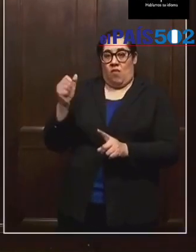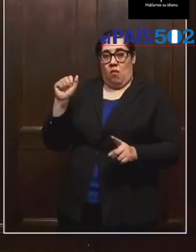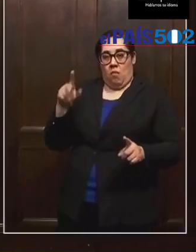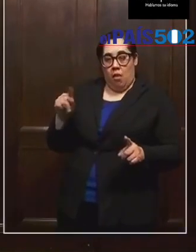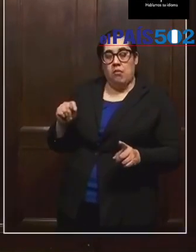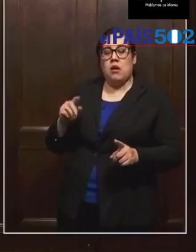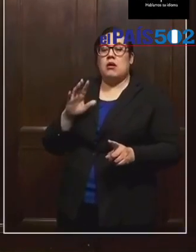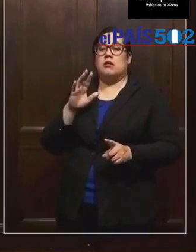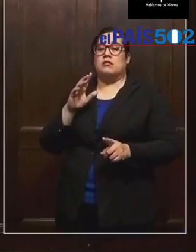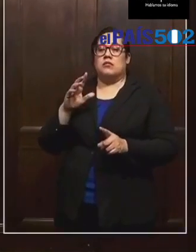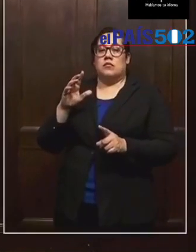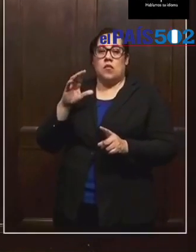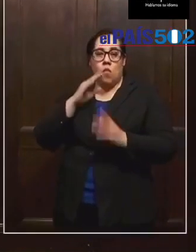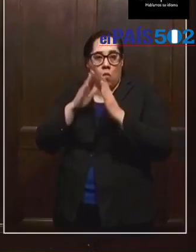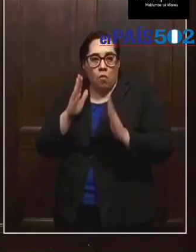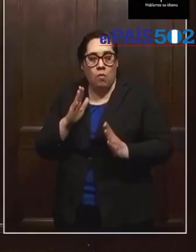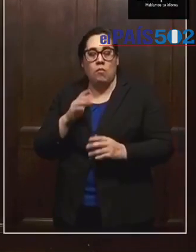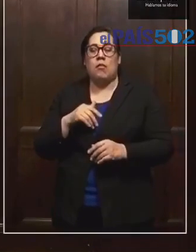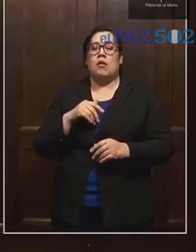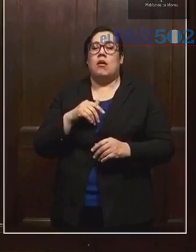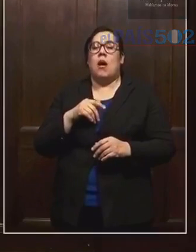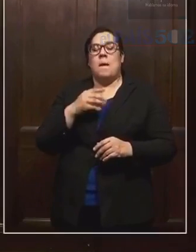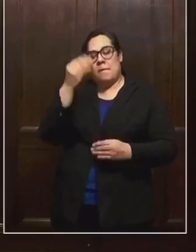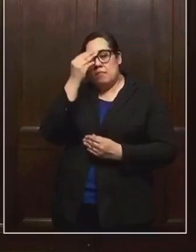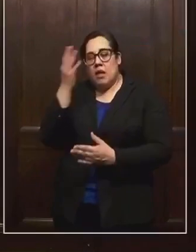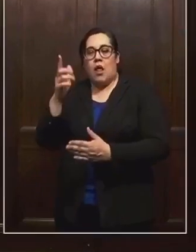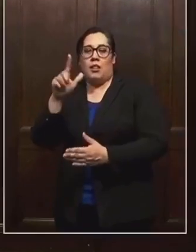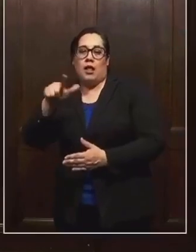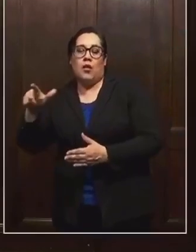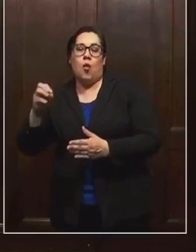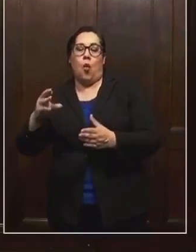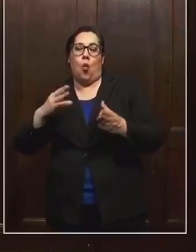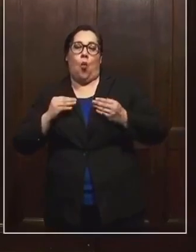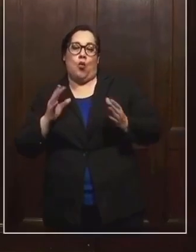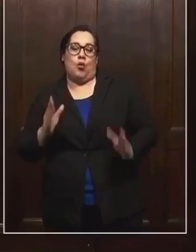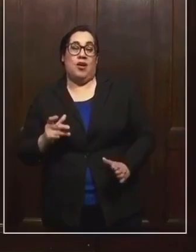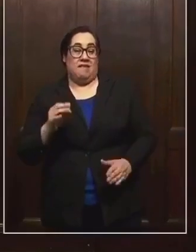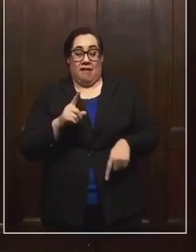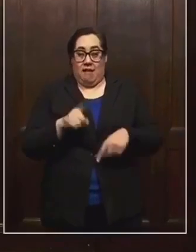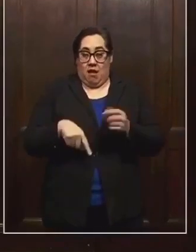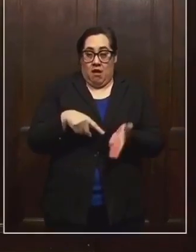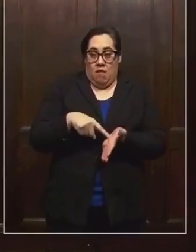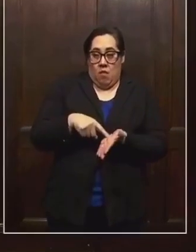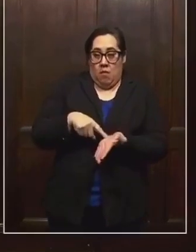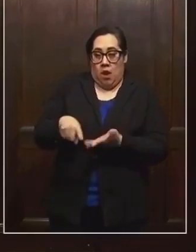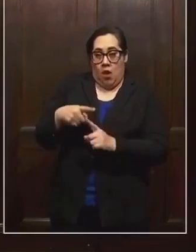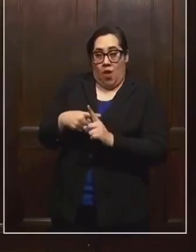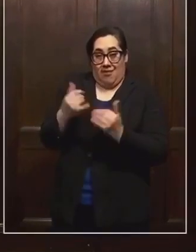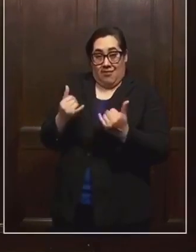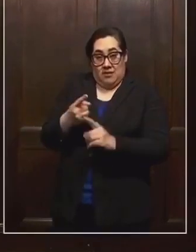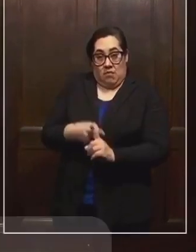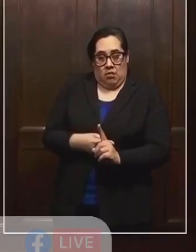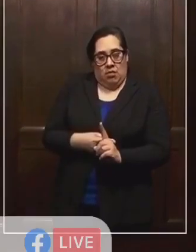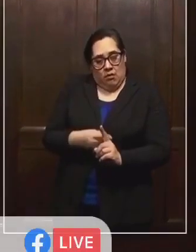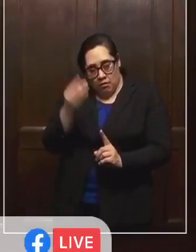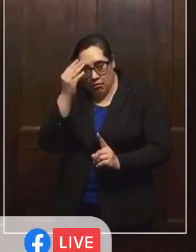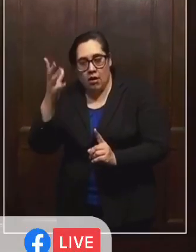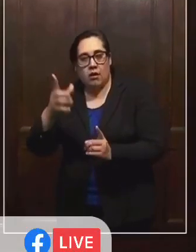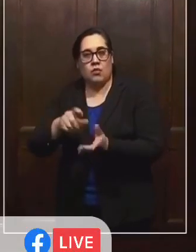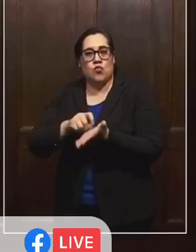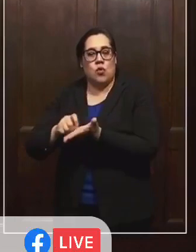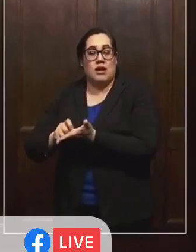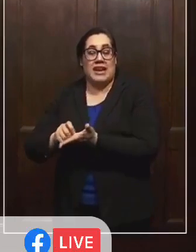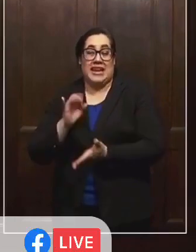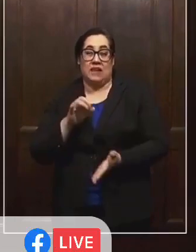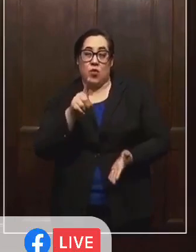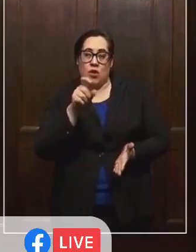propietario de su casa si no puede pagar la renta esta mes. Si necesita